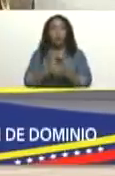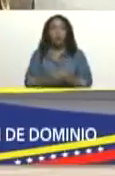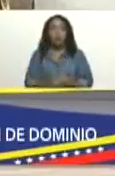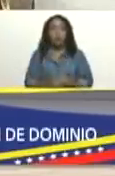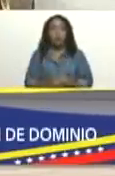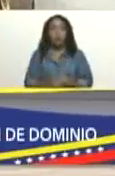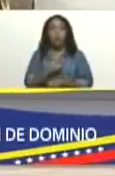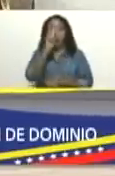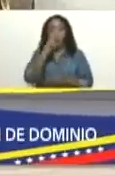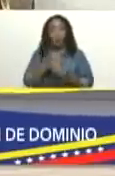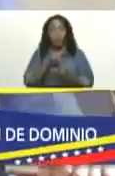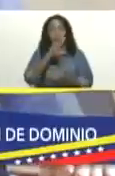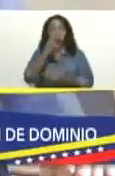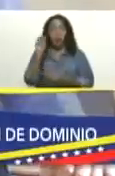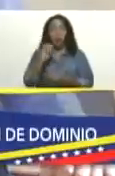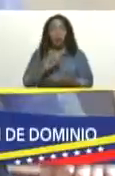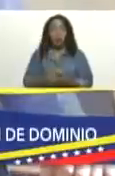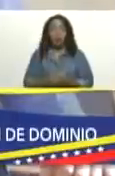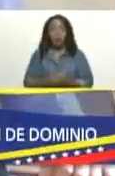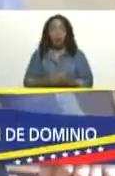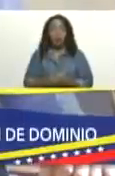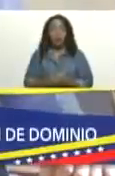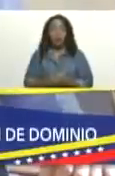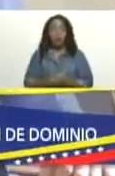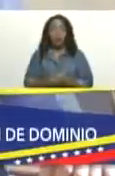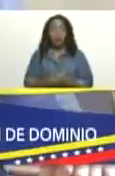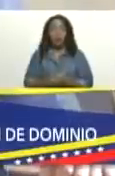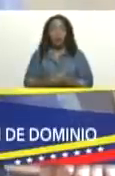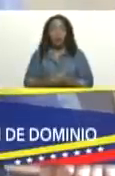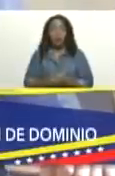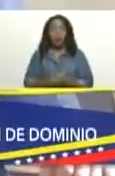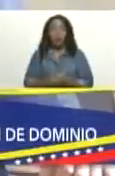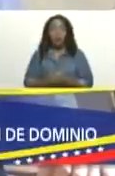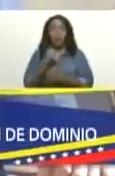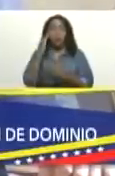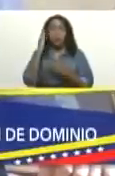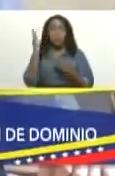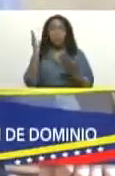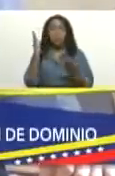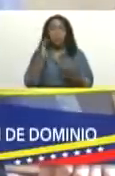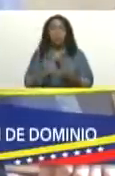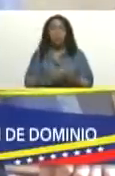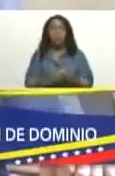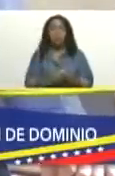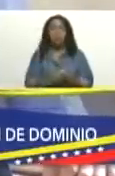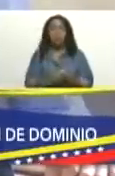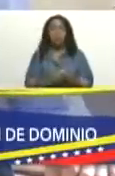desde el 2020, ¿qué pasó? ¿Por qué me saluda así? ¿Ah?